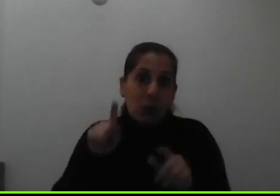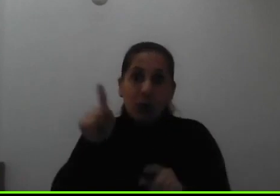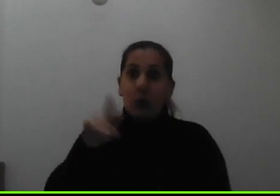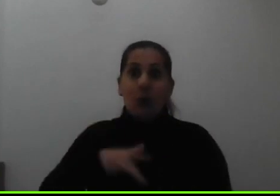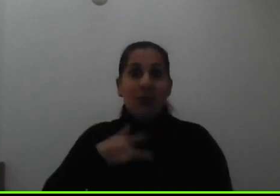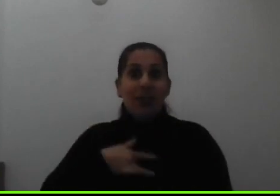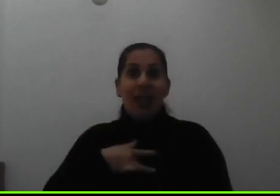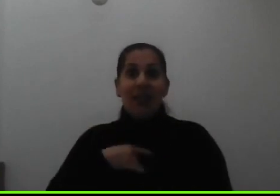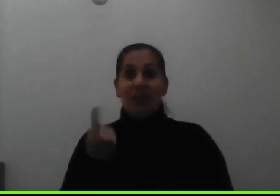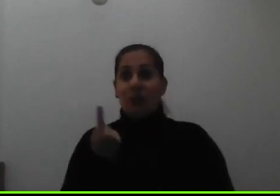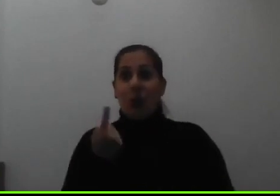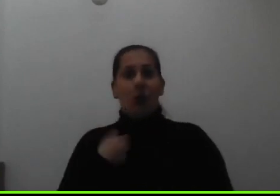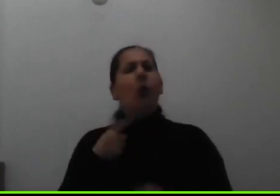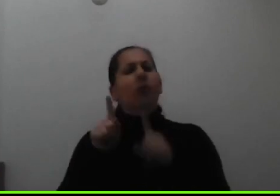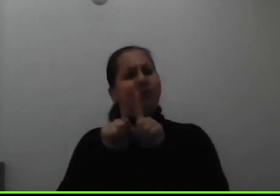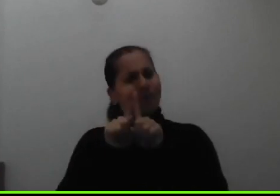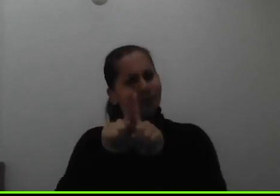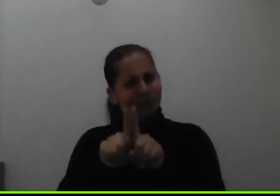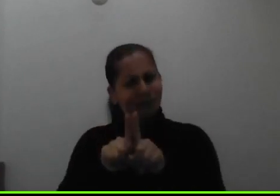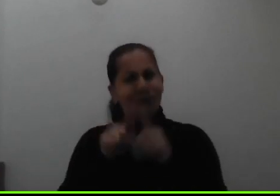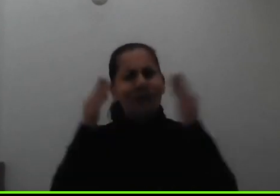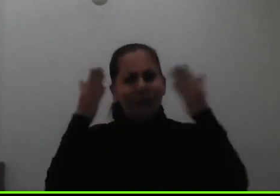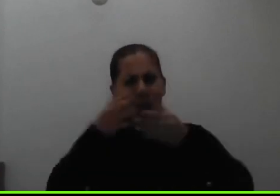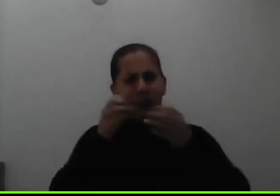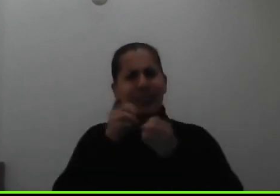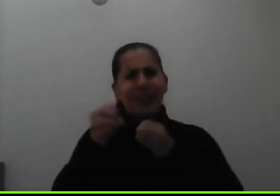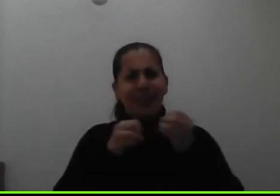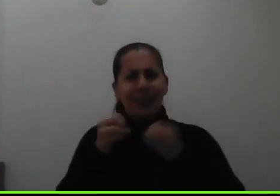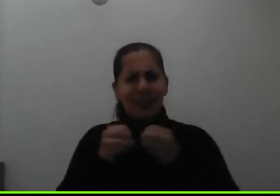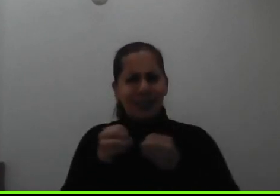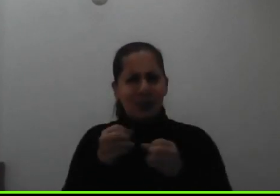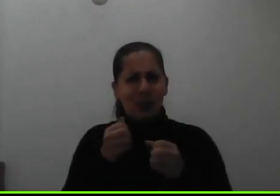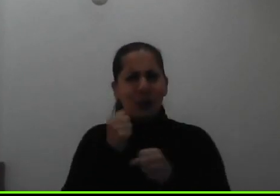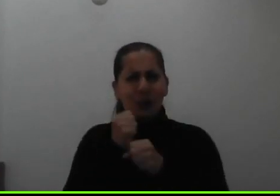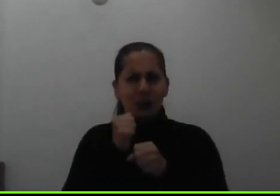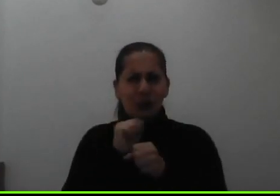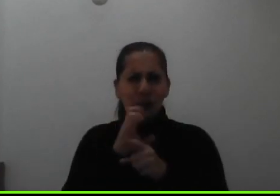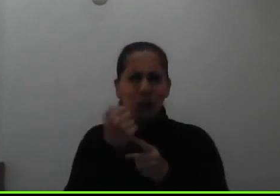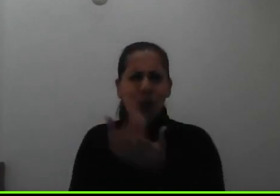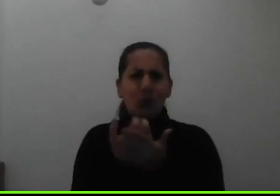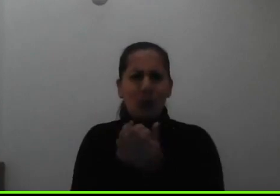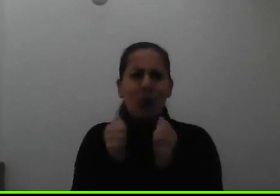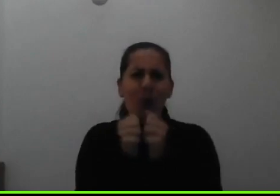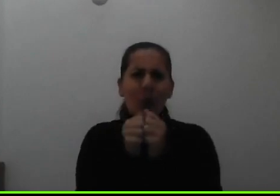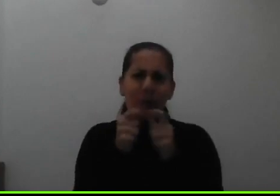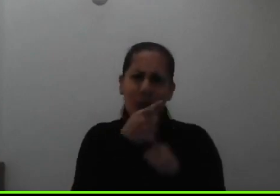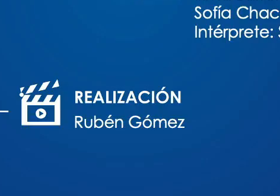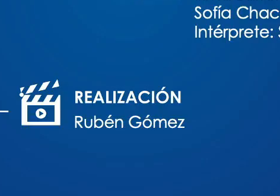acompañados por la oficina de atención socioeconómica de la UNED y nos vemos pronto muchas gracias gracias